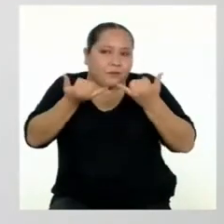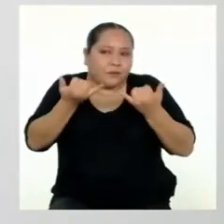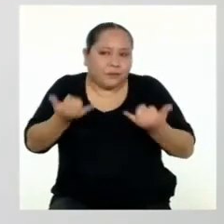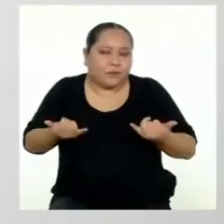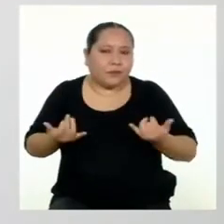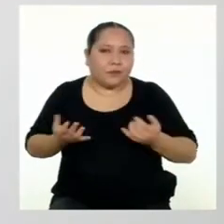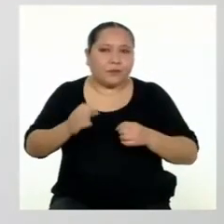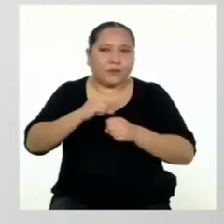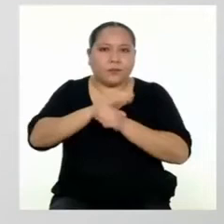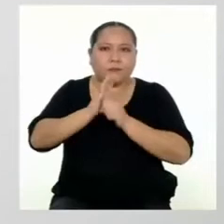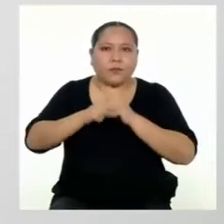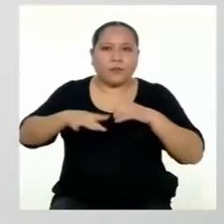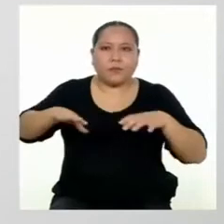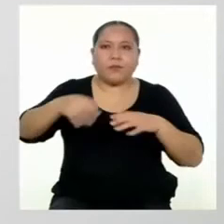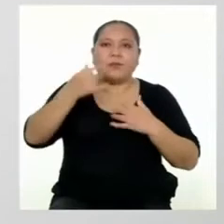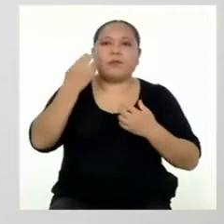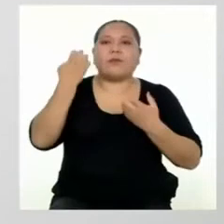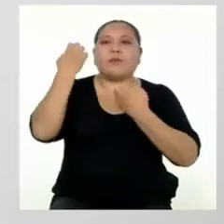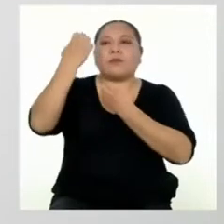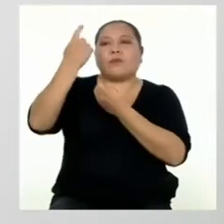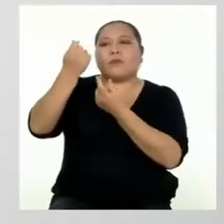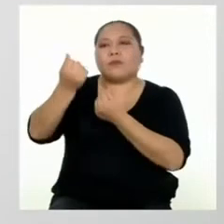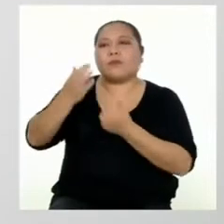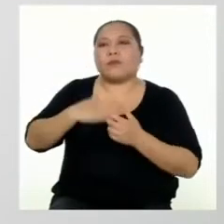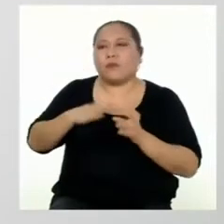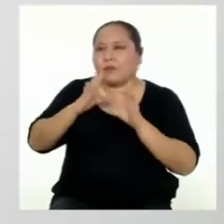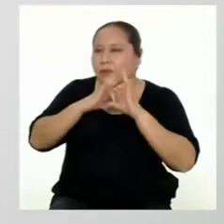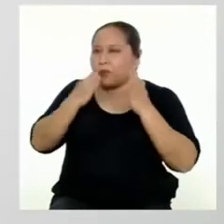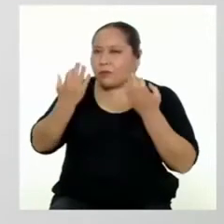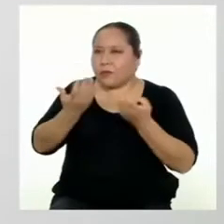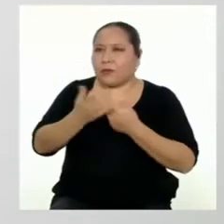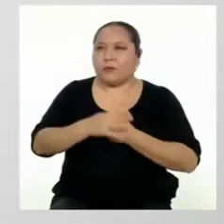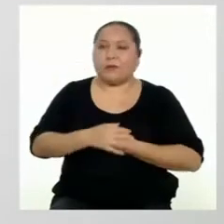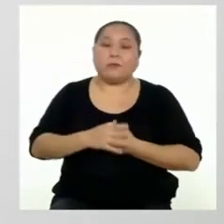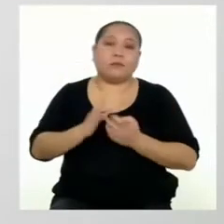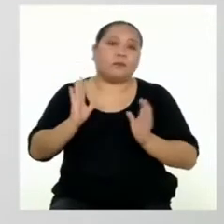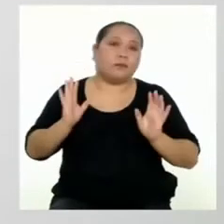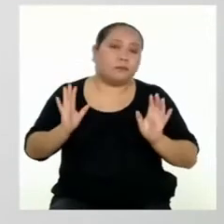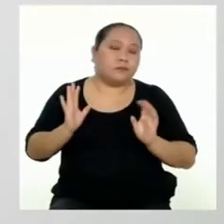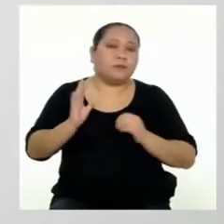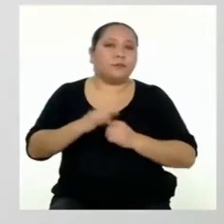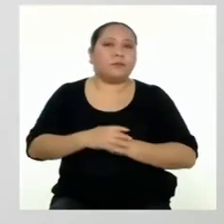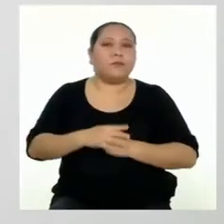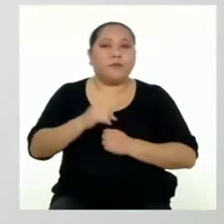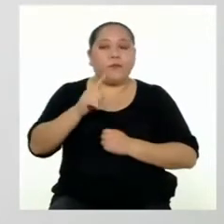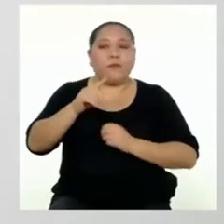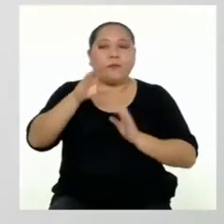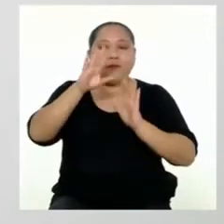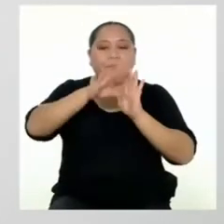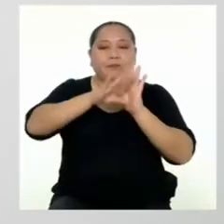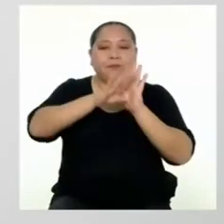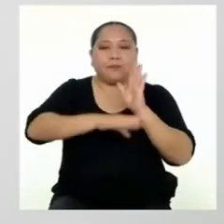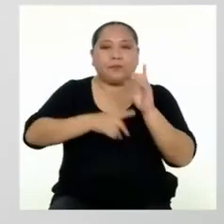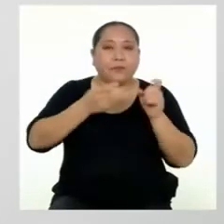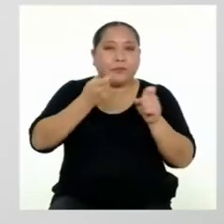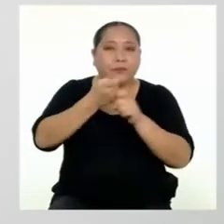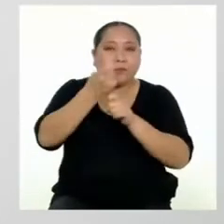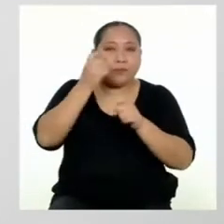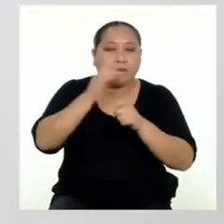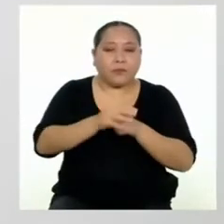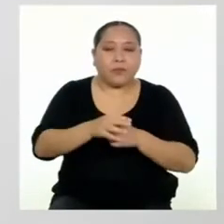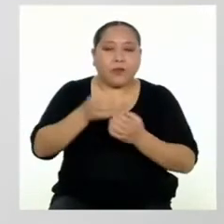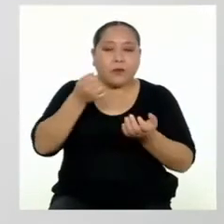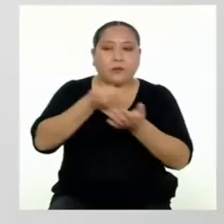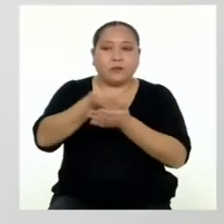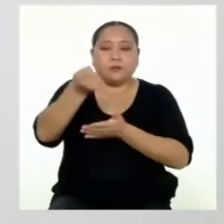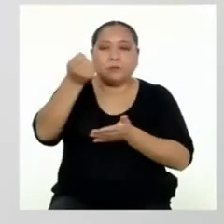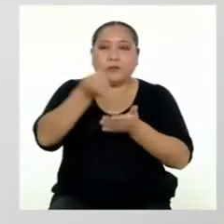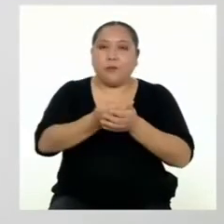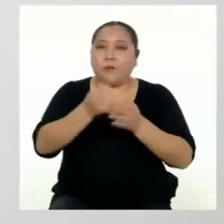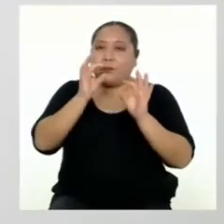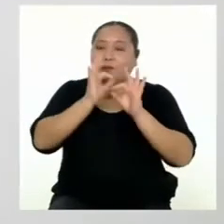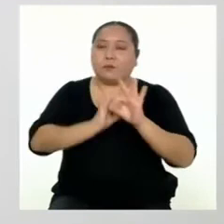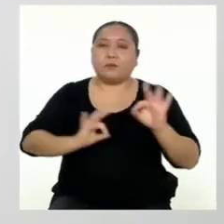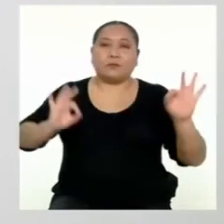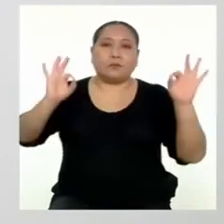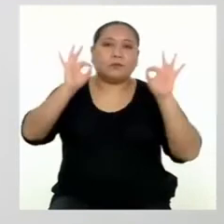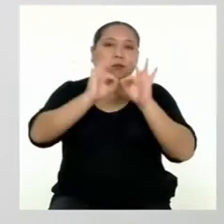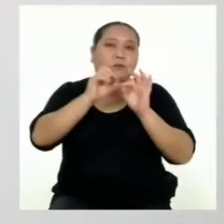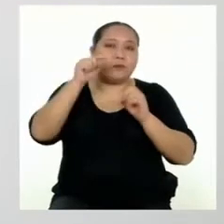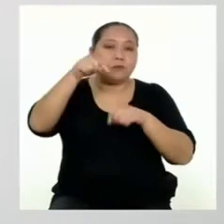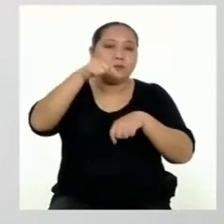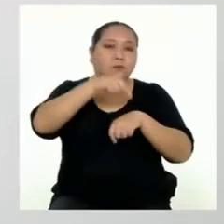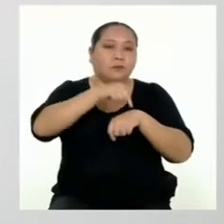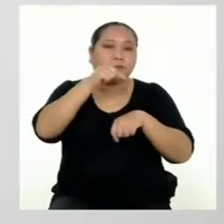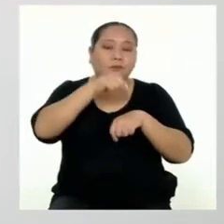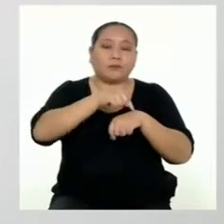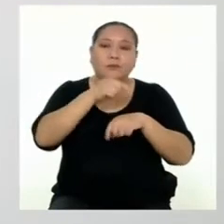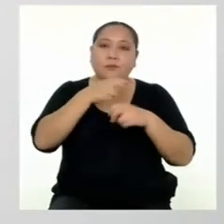actual para la economía de mi familia? Pues, para reducir el impacto de una compra tan importante